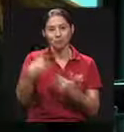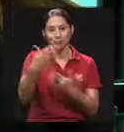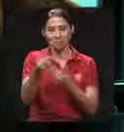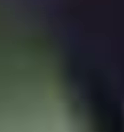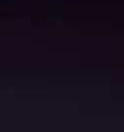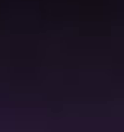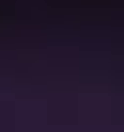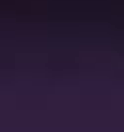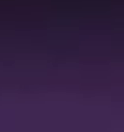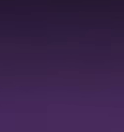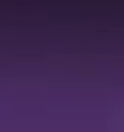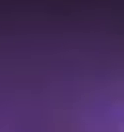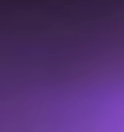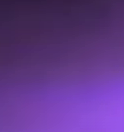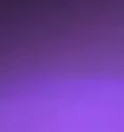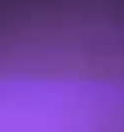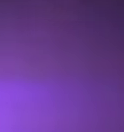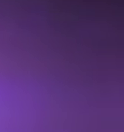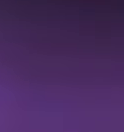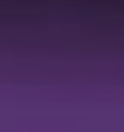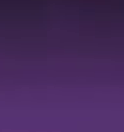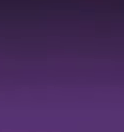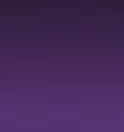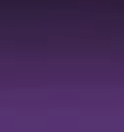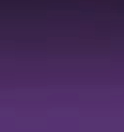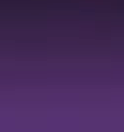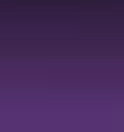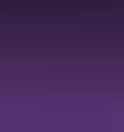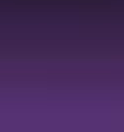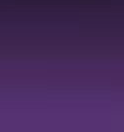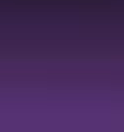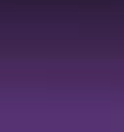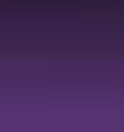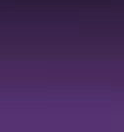la próxima entrega y nos vemos